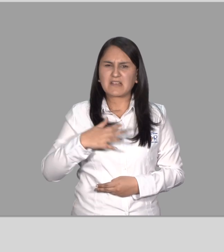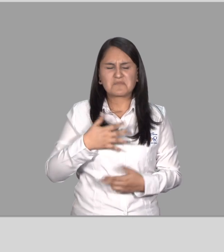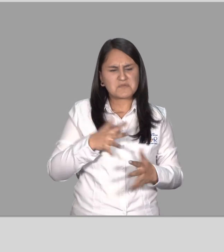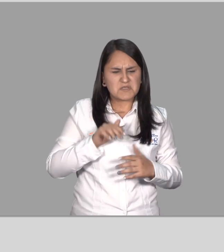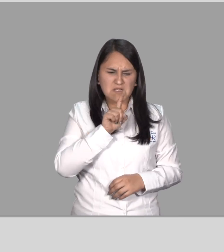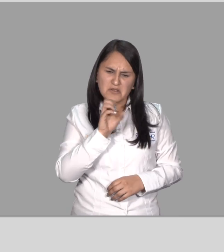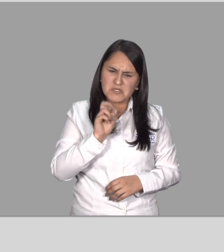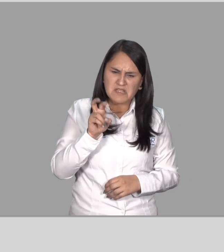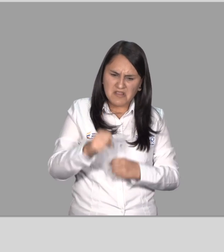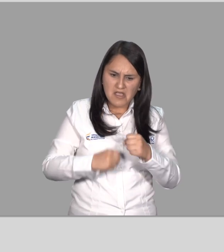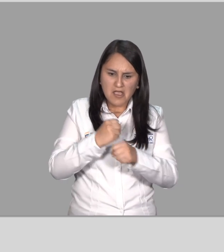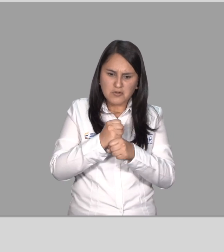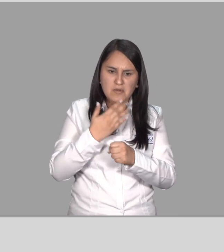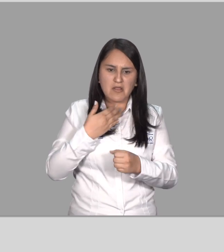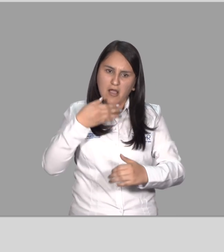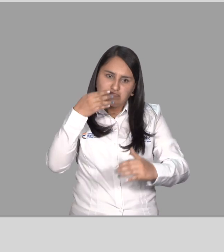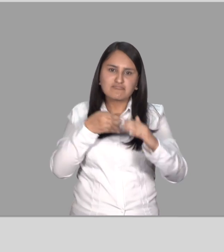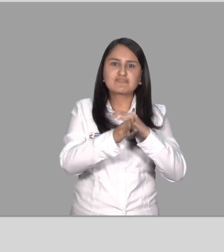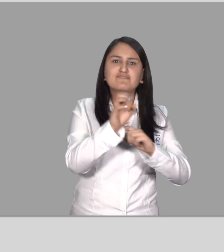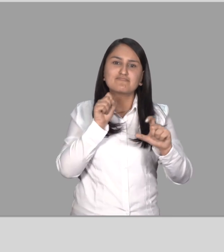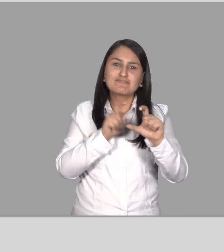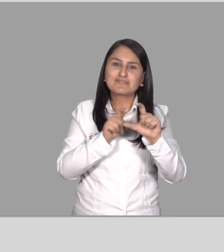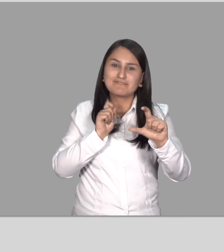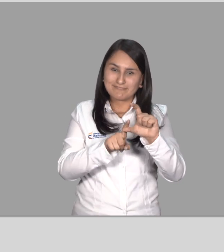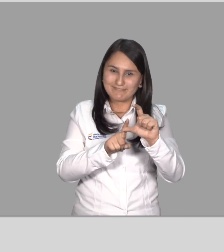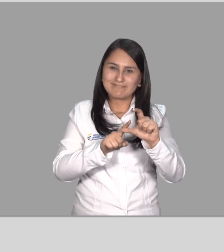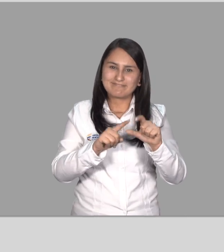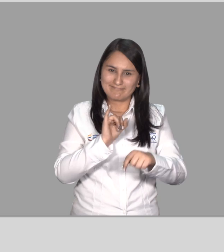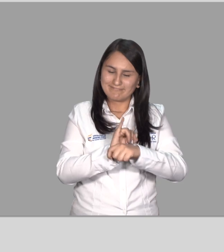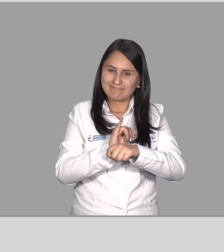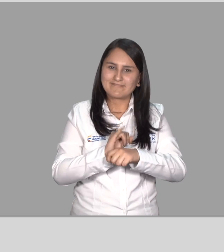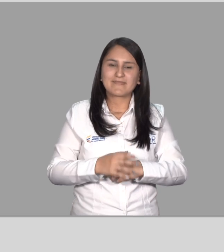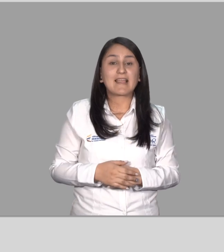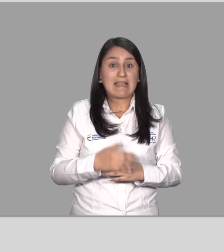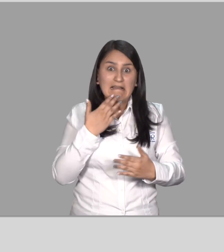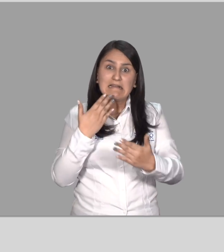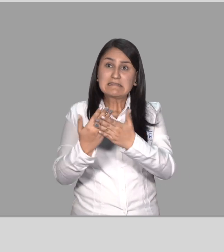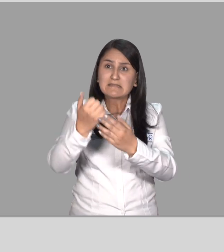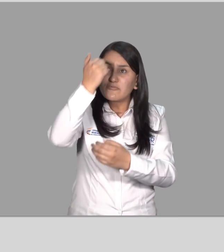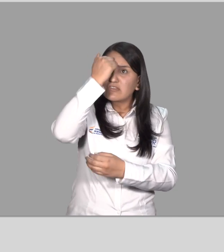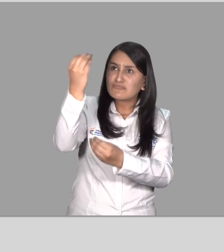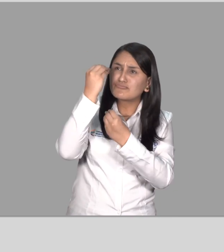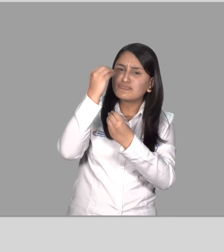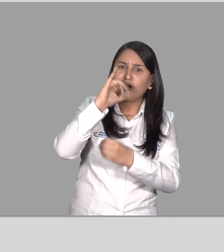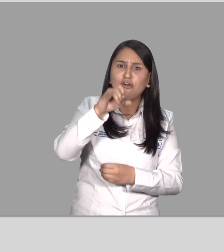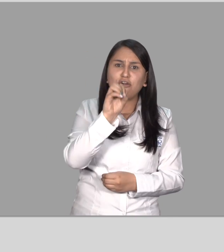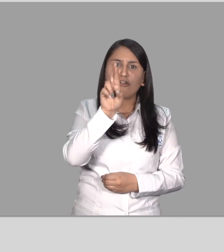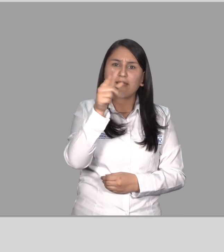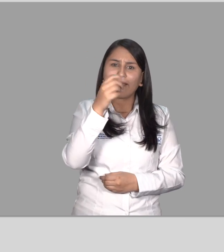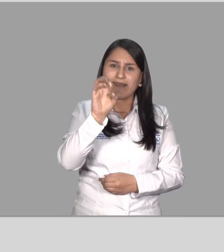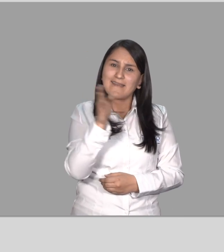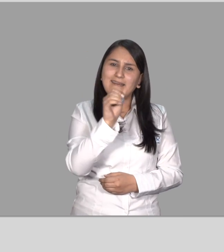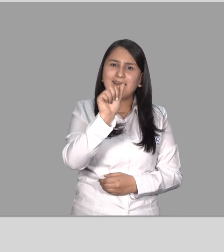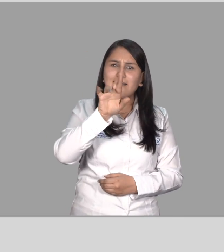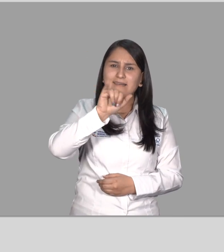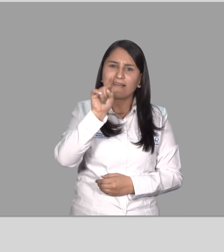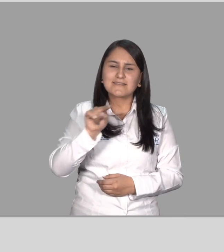6, 7 años de edad Entré al Almaluz Vega-Rangel Gracias al profesor Jorge Arias